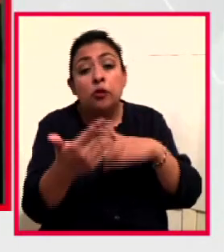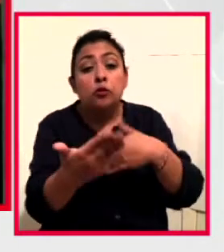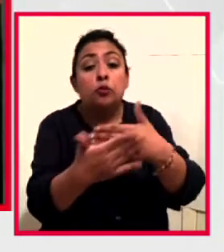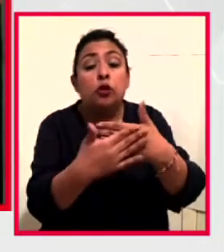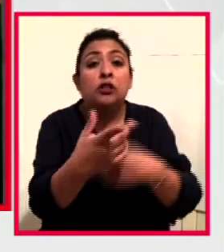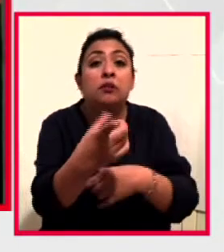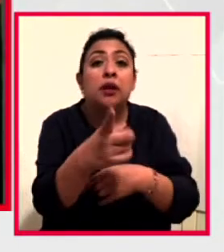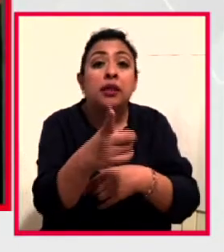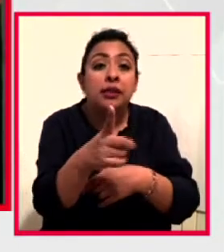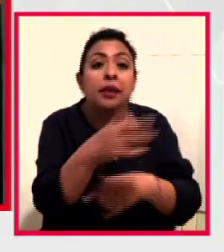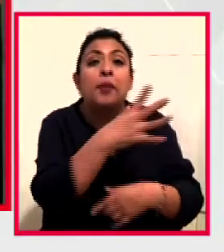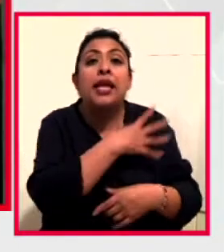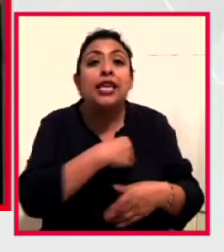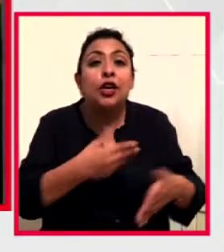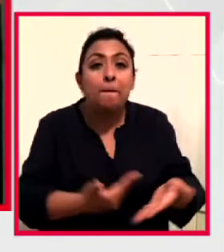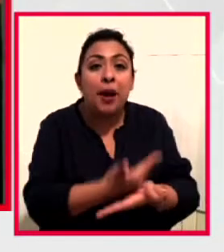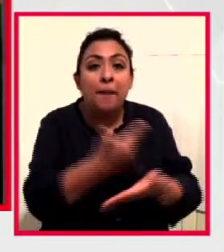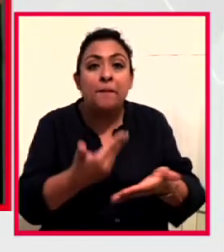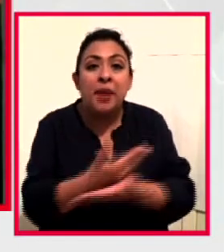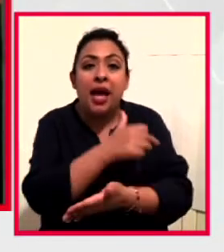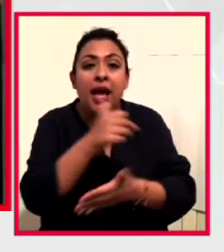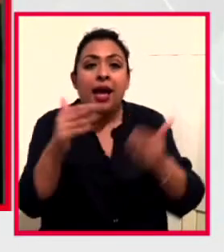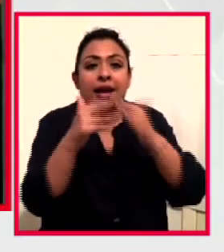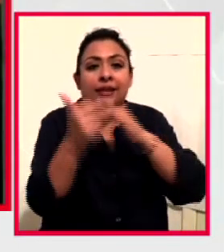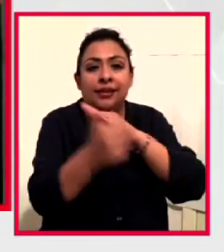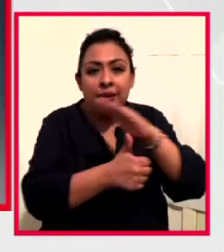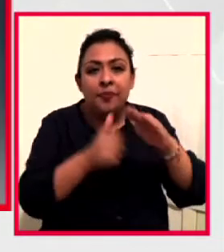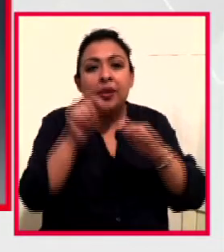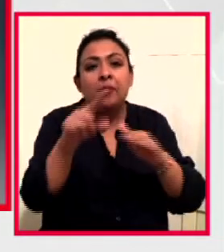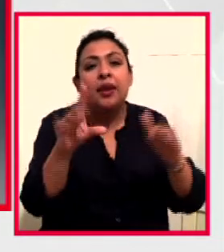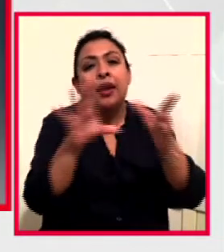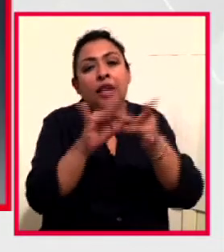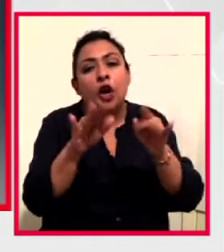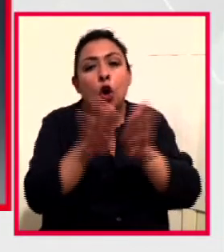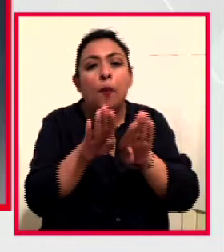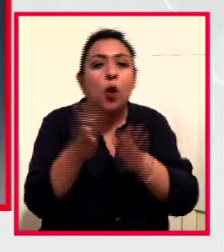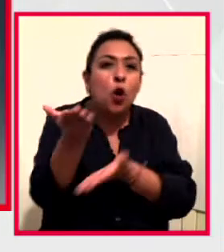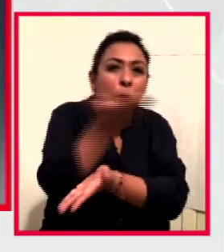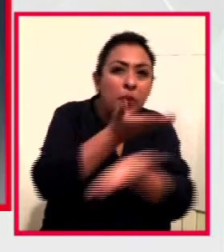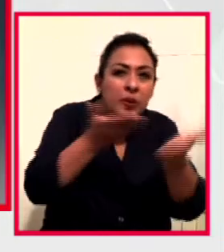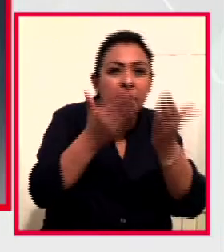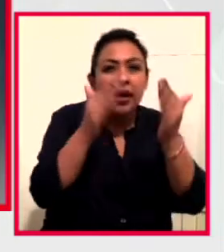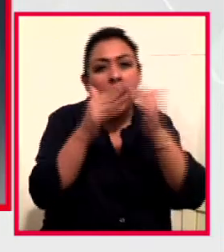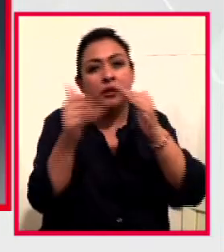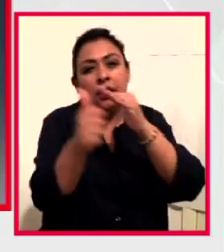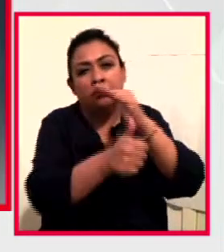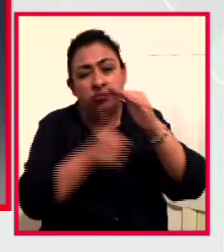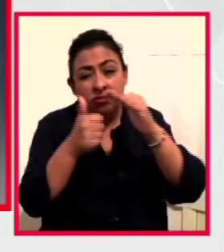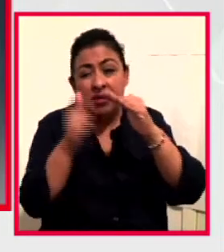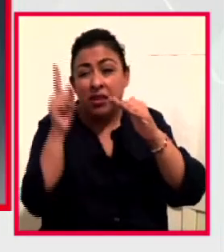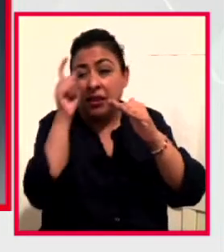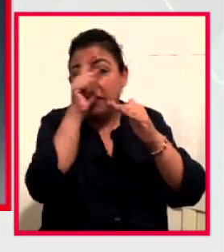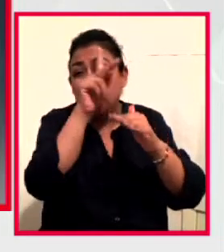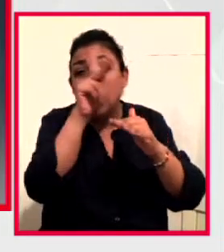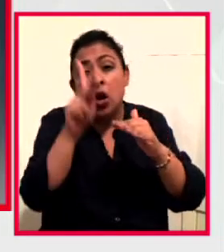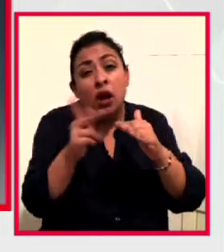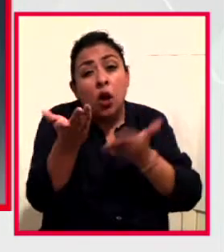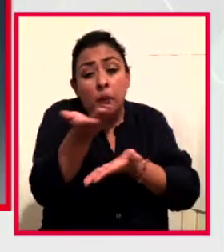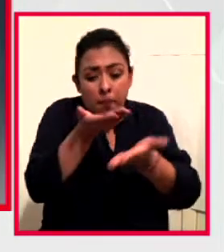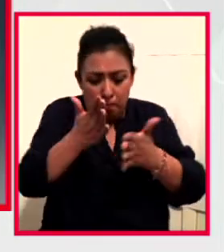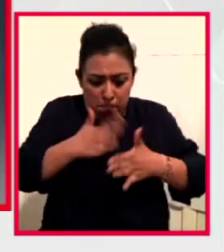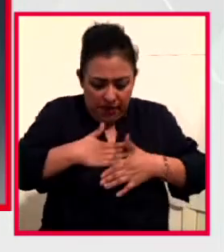de la cuarentena, pero también se habla mucho de esta situación de convivir y estar encerrados. Lo más difícil de convivir es convivir con uno mismo,